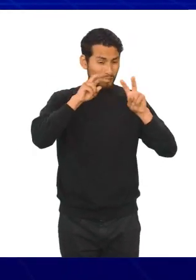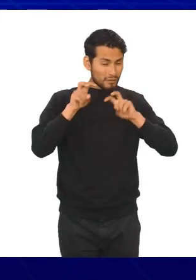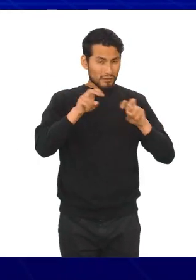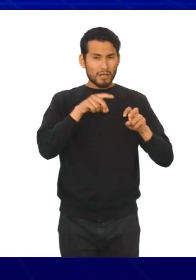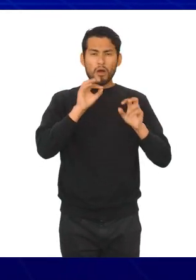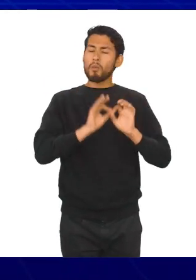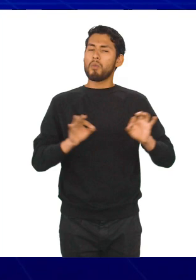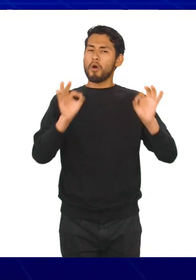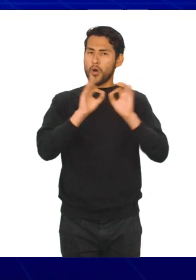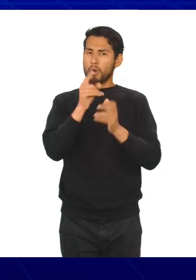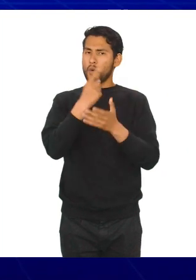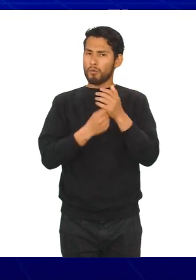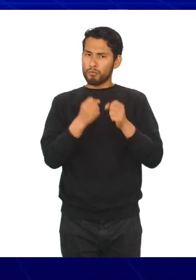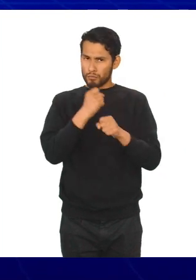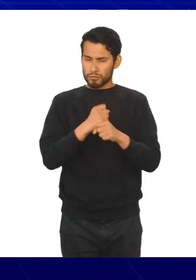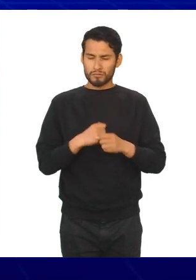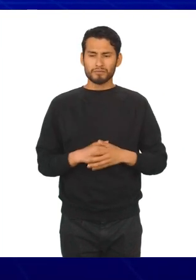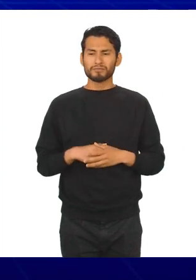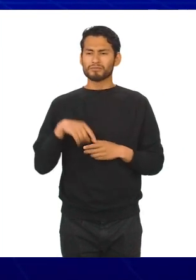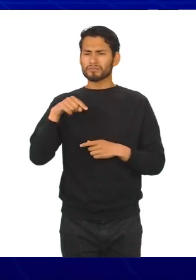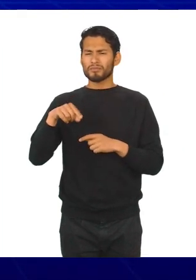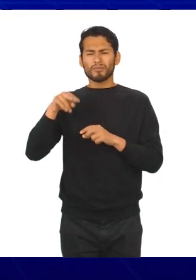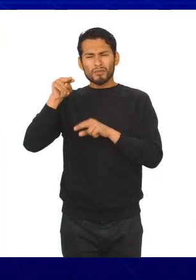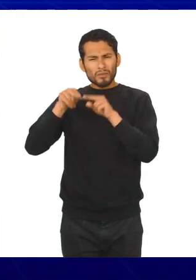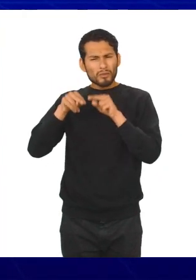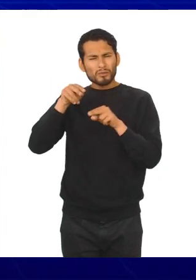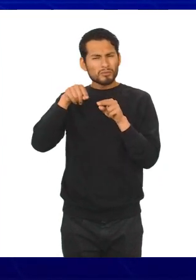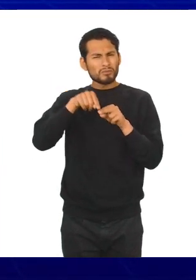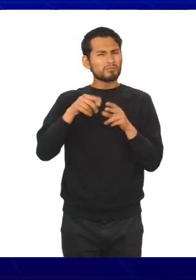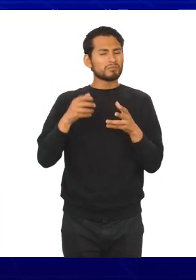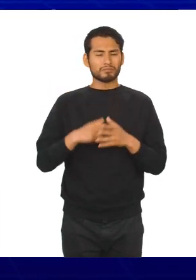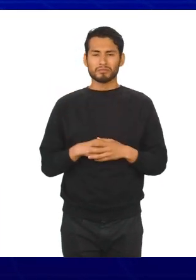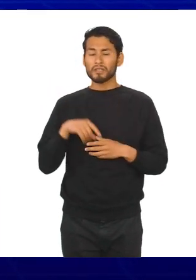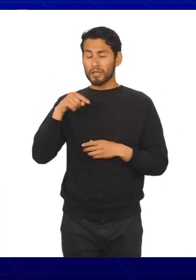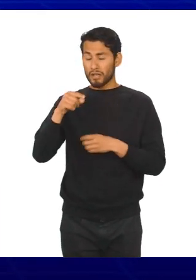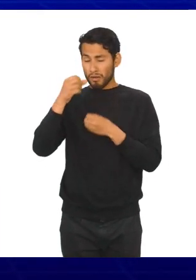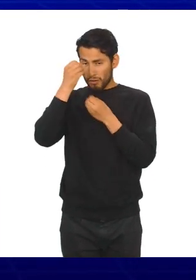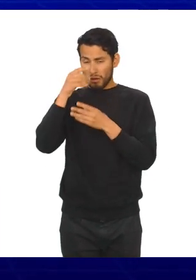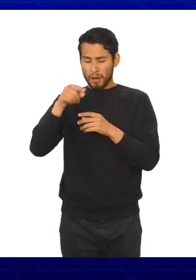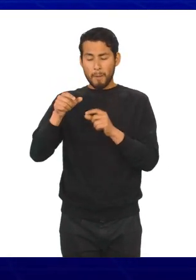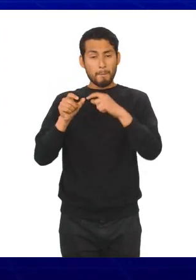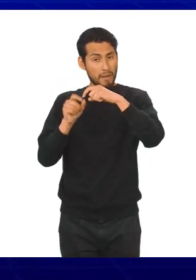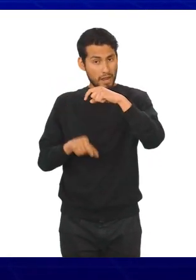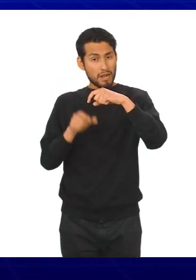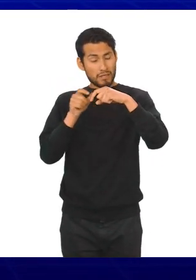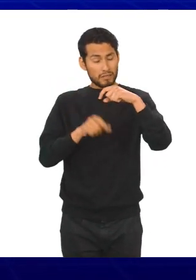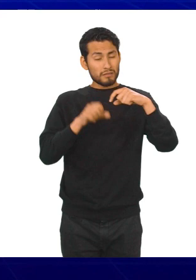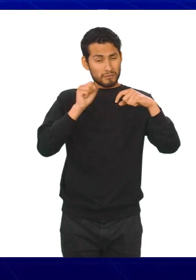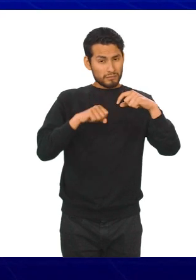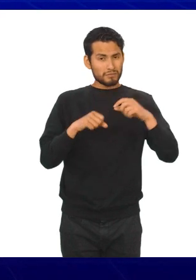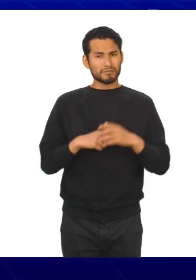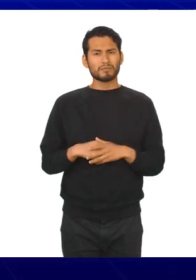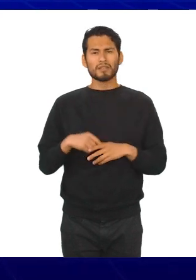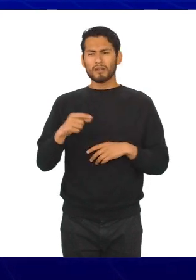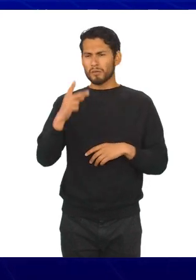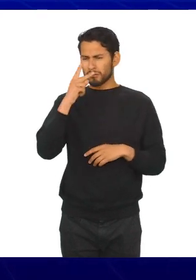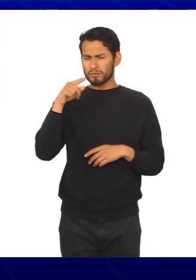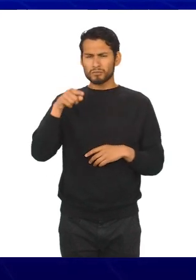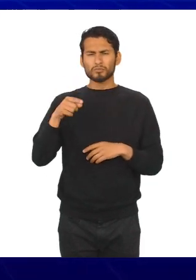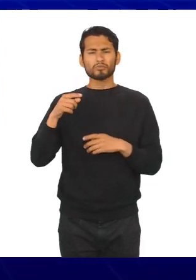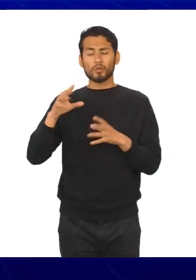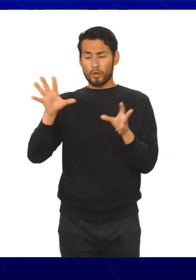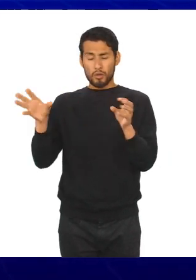resulta más importante y confiable. Un histograma es la representación gráfica en forma de barras, que simboliza la